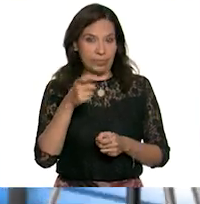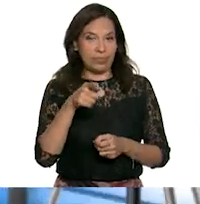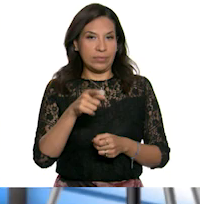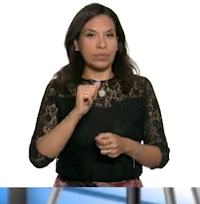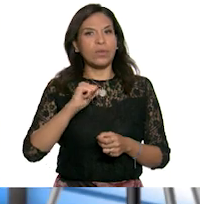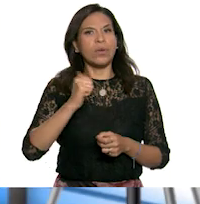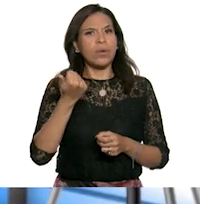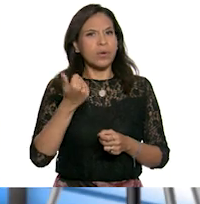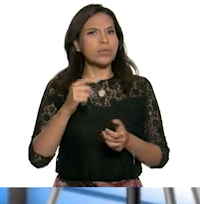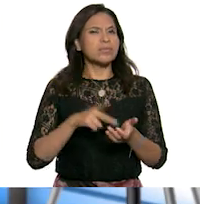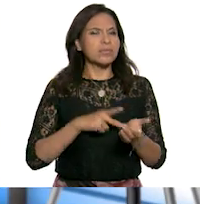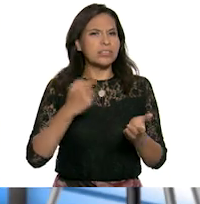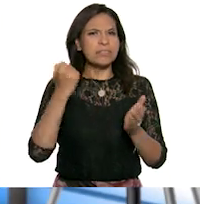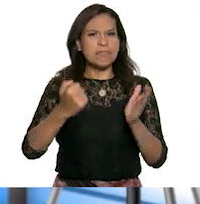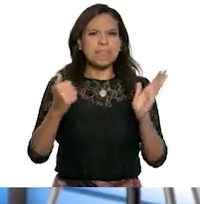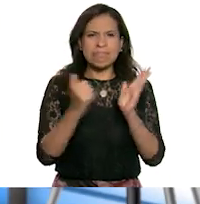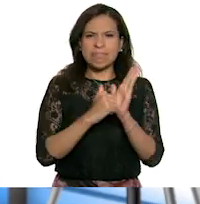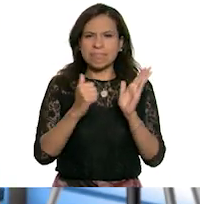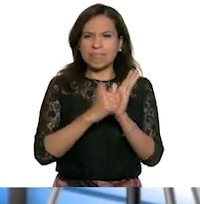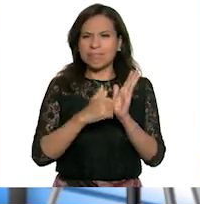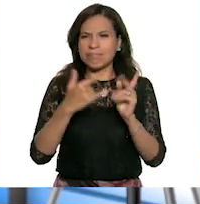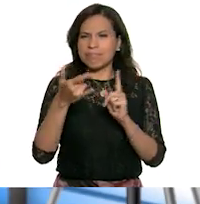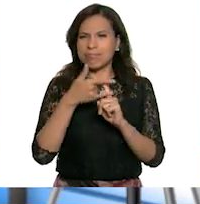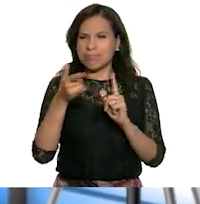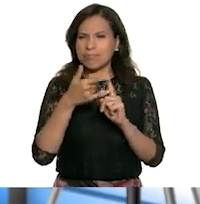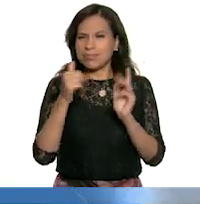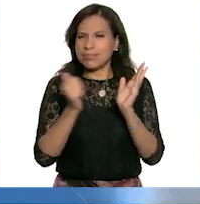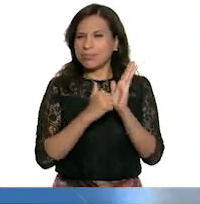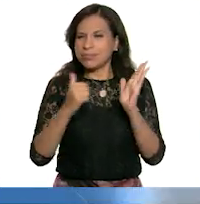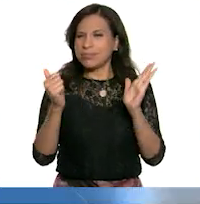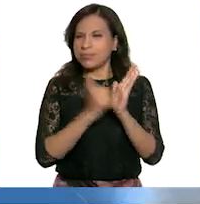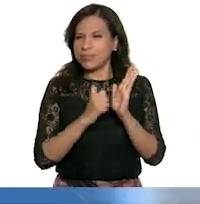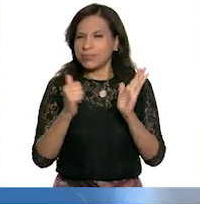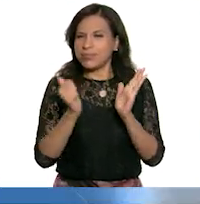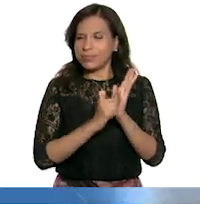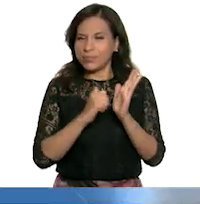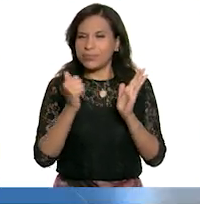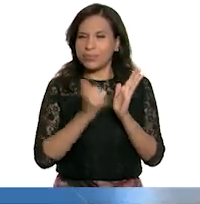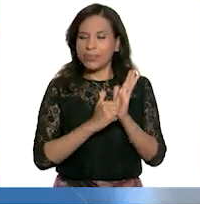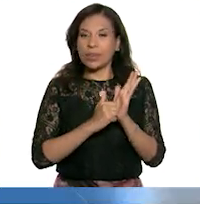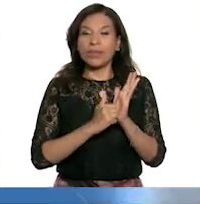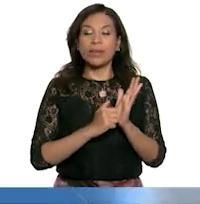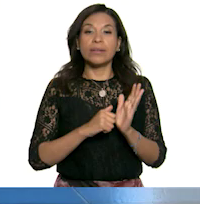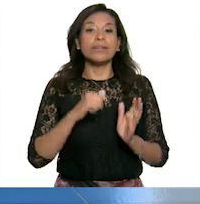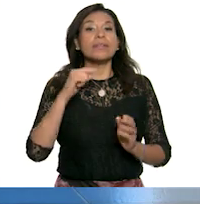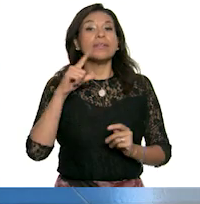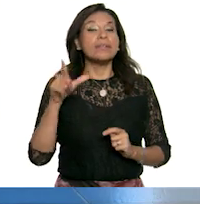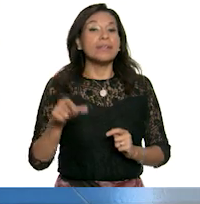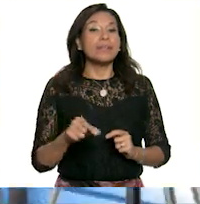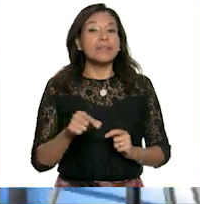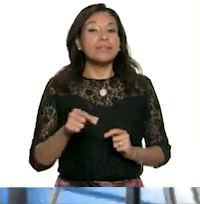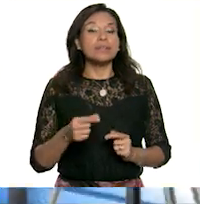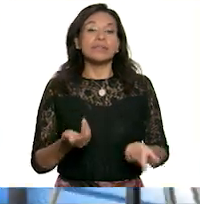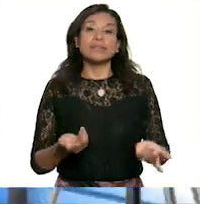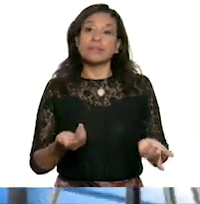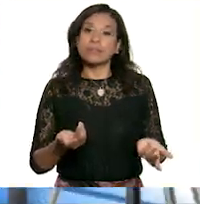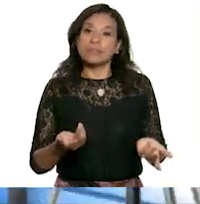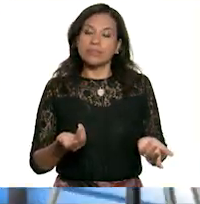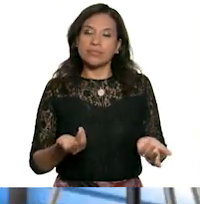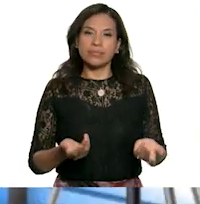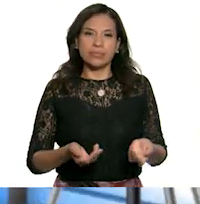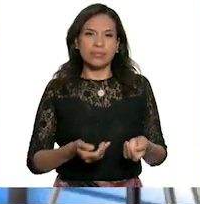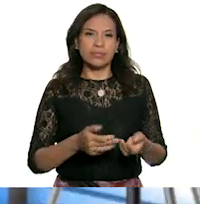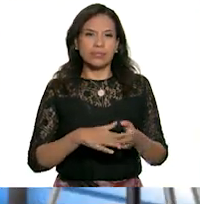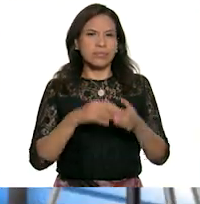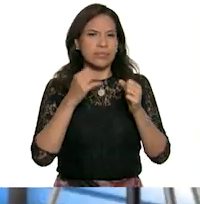Otra vez tocaron a la puerta. ¡Pam! ¡Pam! ¡Pam! Y entonces, lo